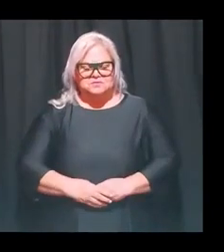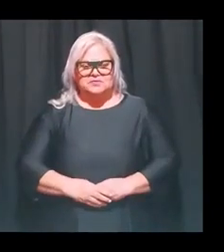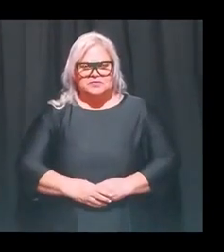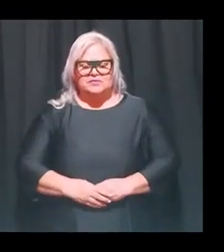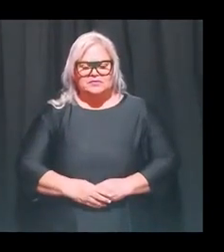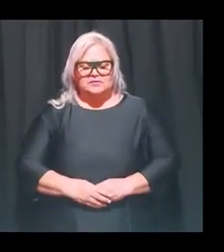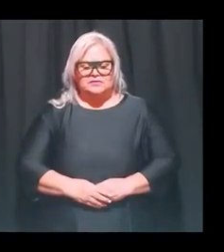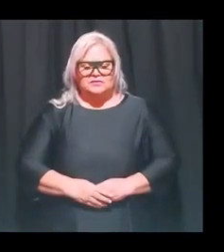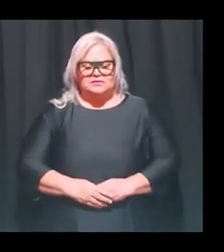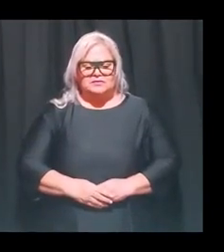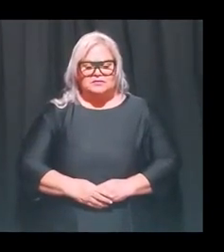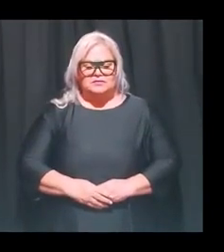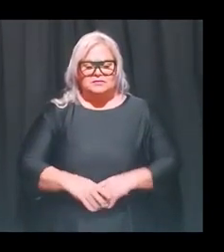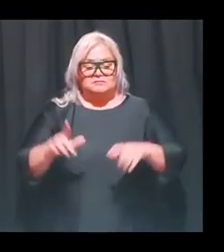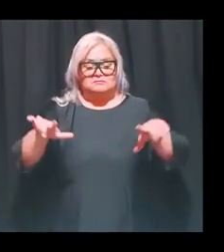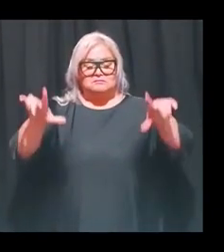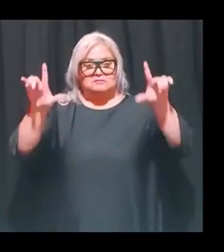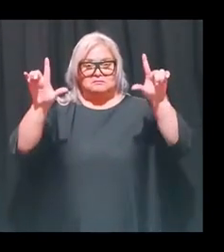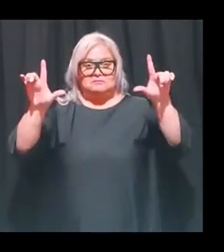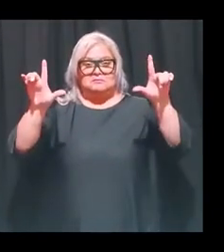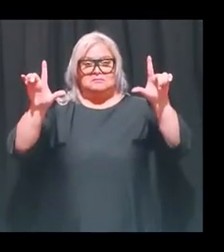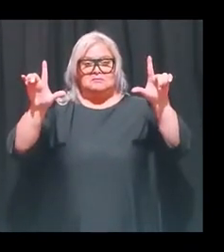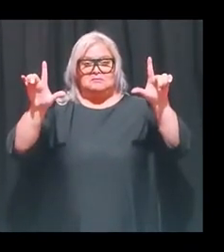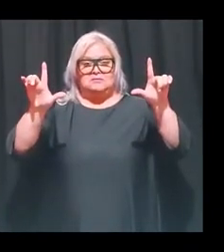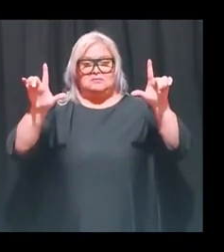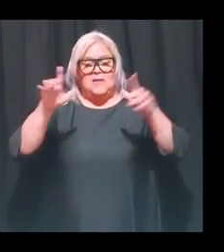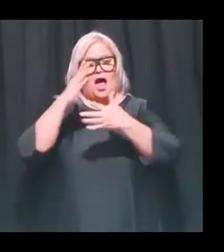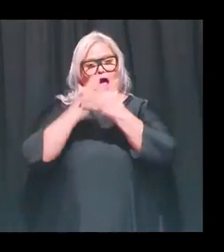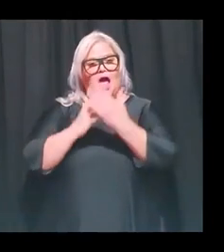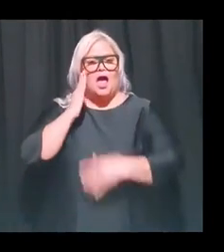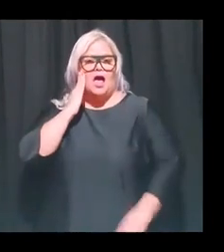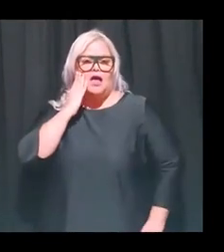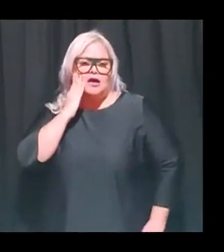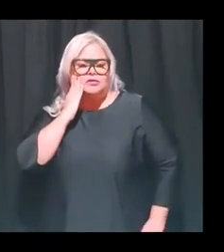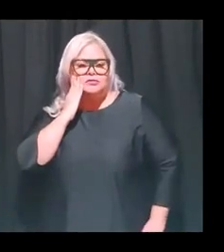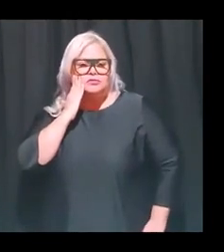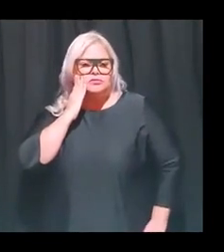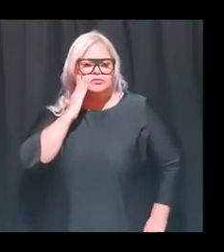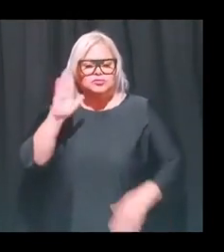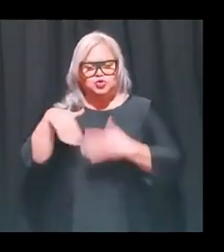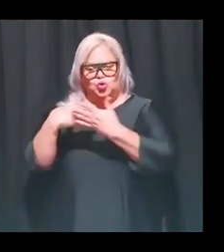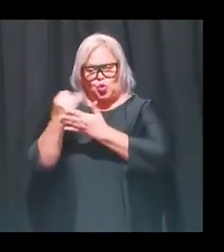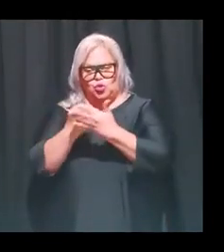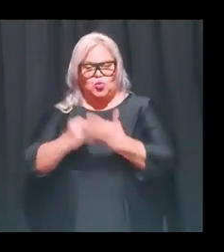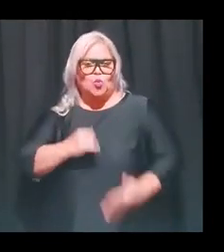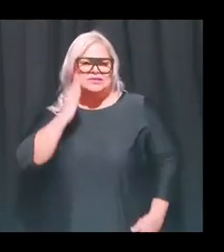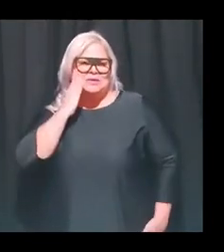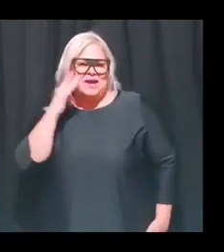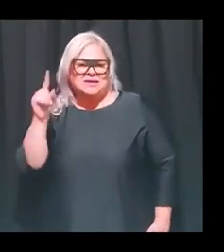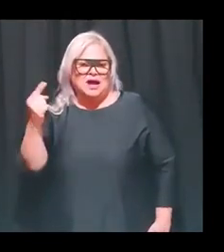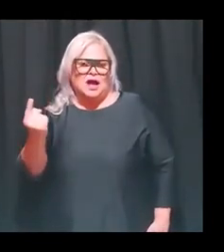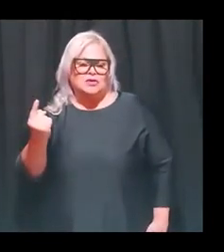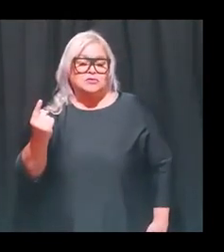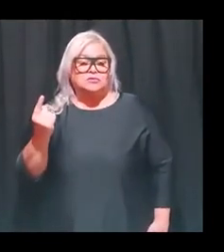Como pueden ver, hay algo en común, todos estos dibujos tienen algo en común. Y es que